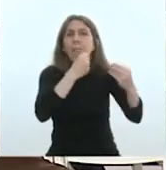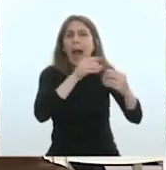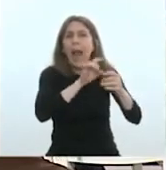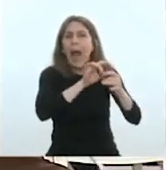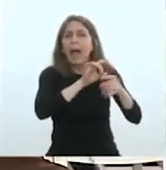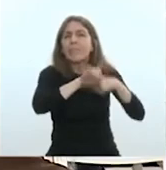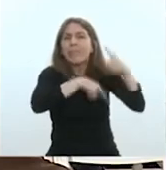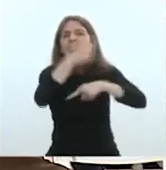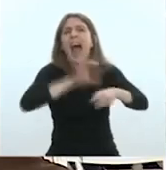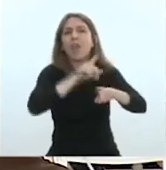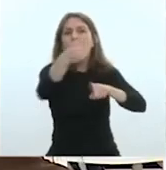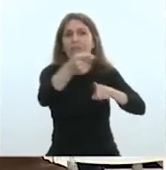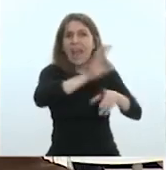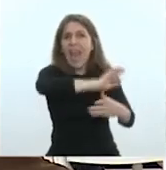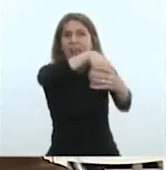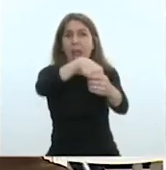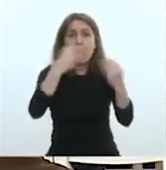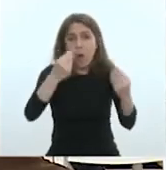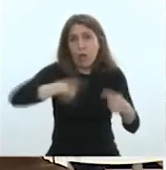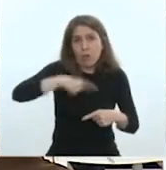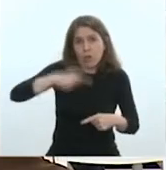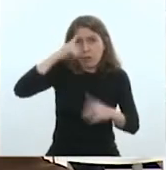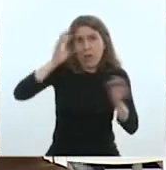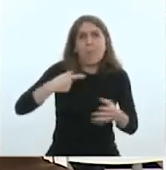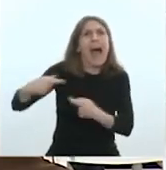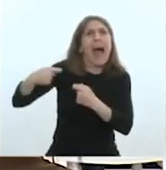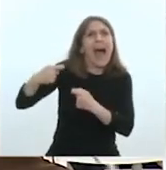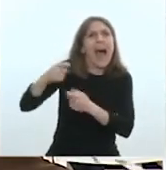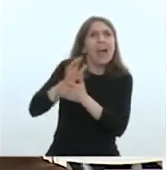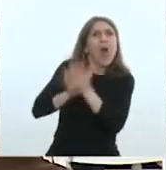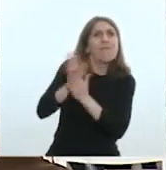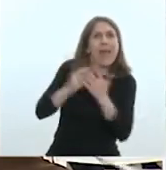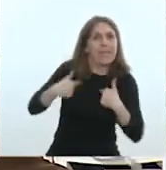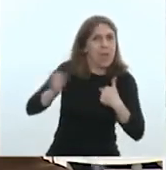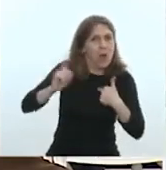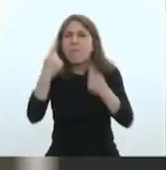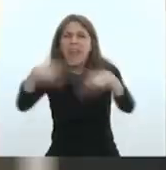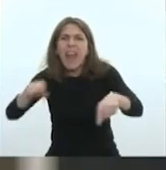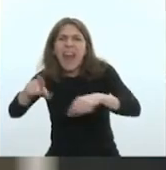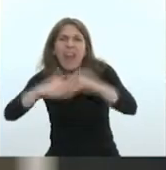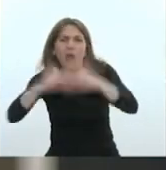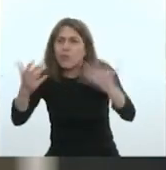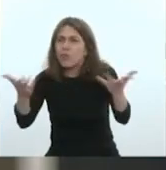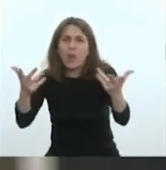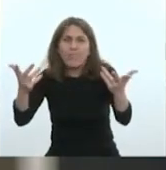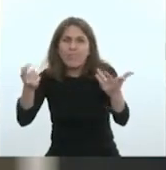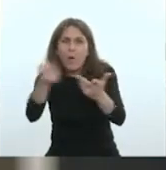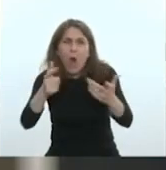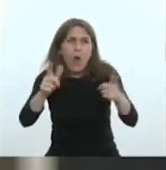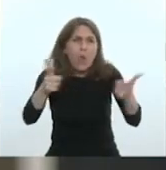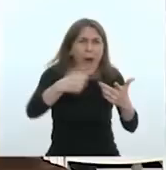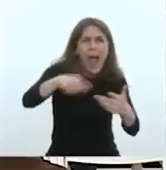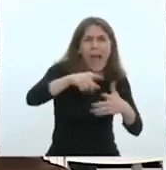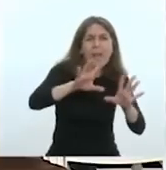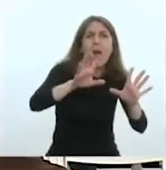confiamos, nadie nos tiene que convencer de que la construcción es un elemento movilizador por excelencia. Es probable que en algunos lugares